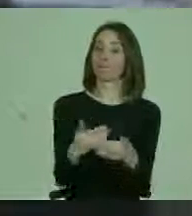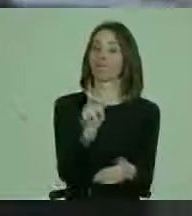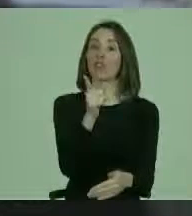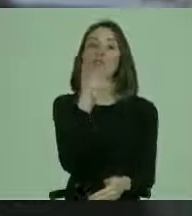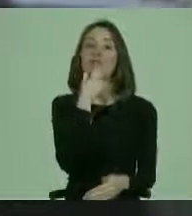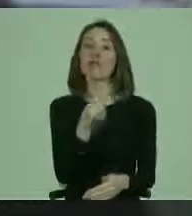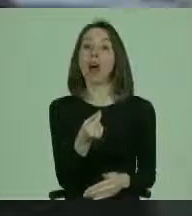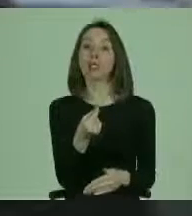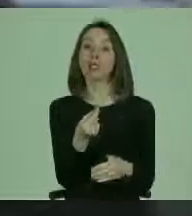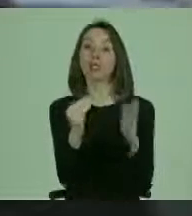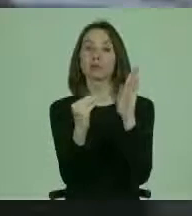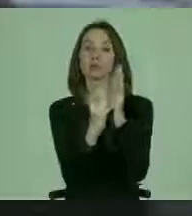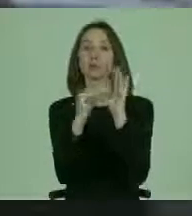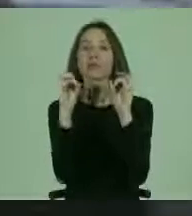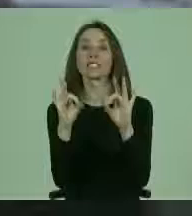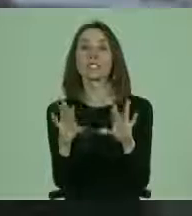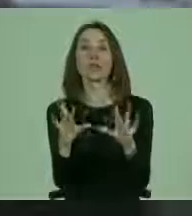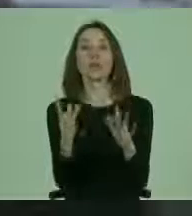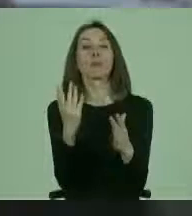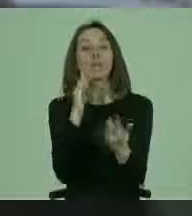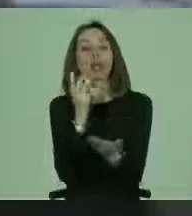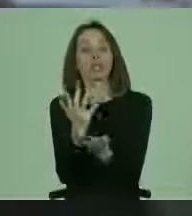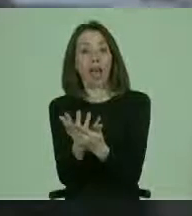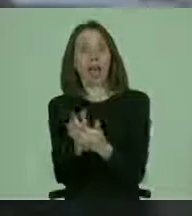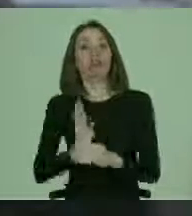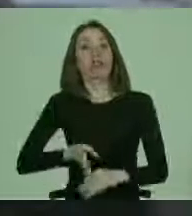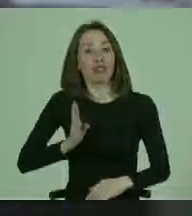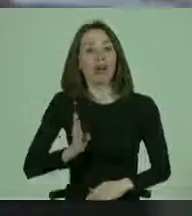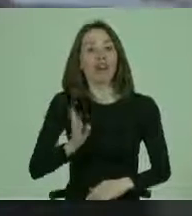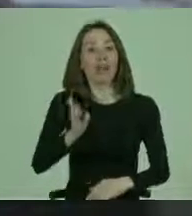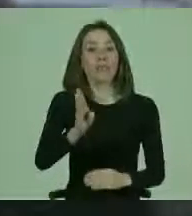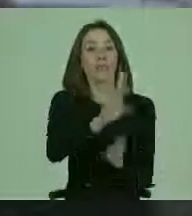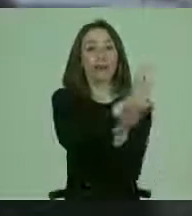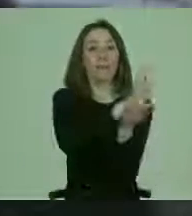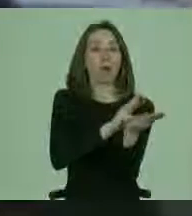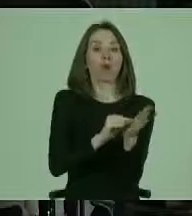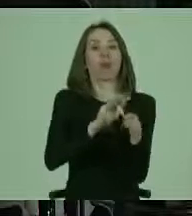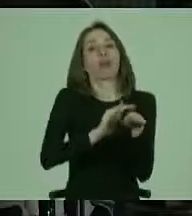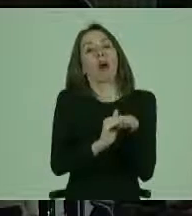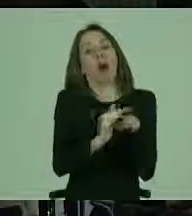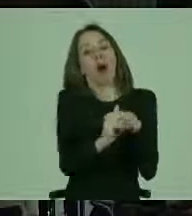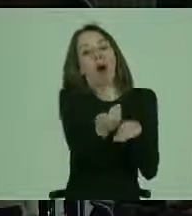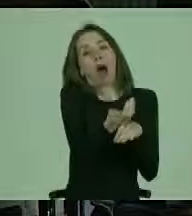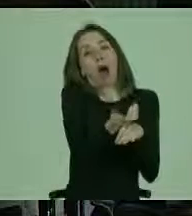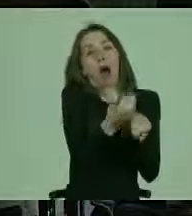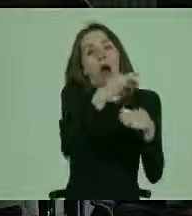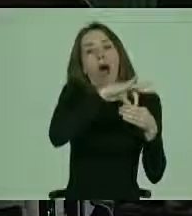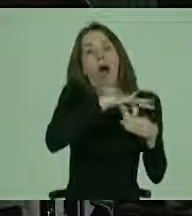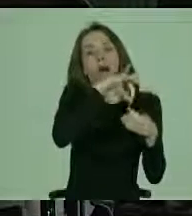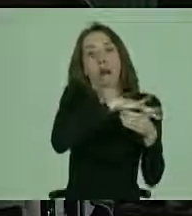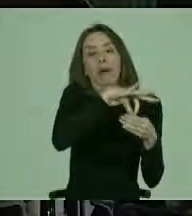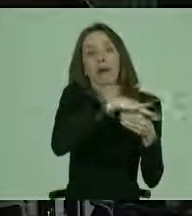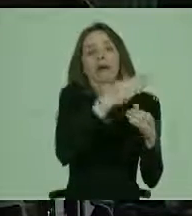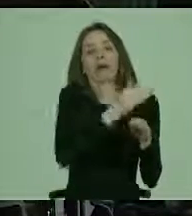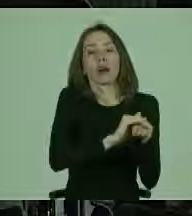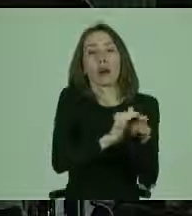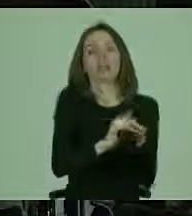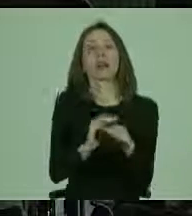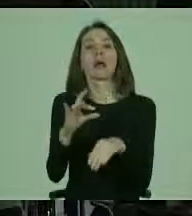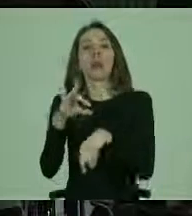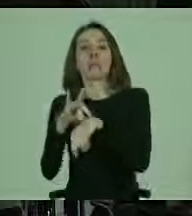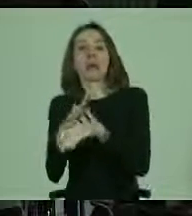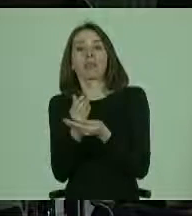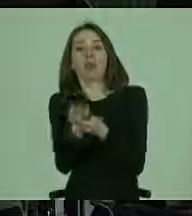establecimiento, porque coexisten y conviven todavía los modelos caritativos, los modelos médico